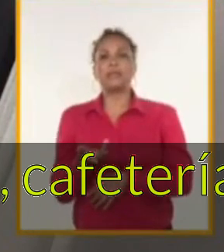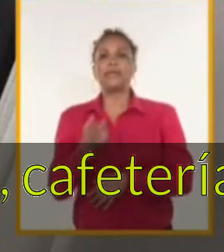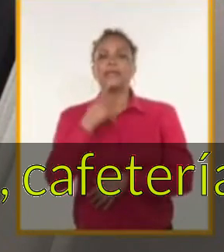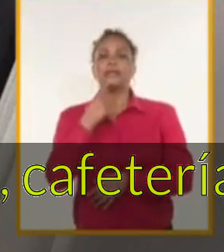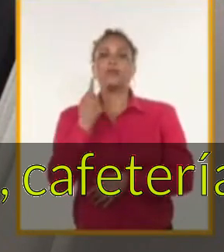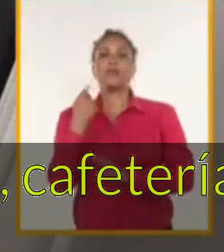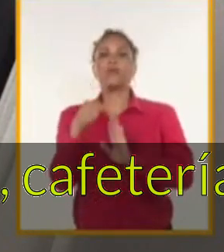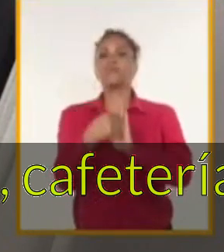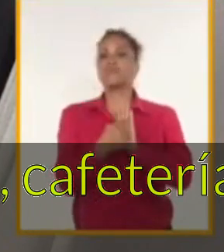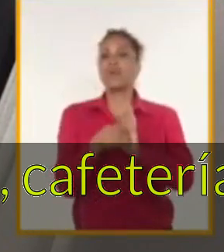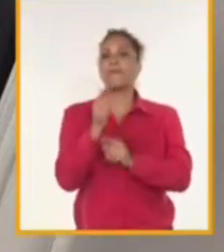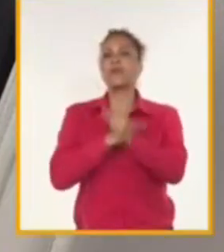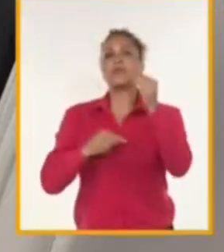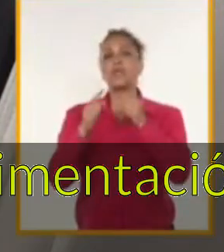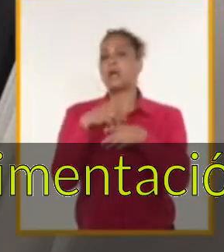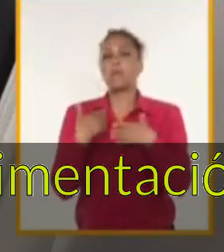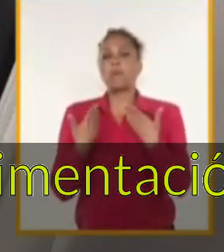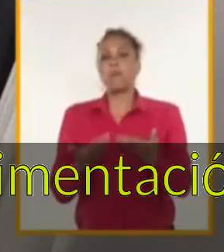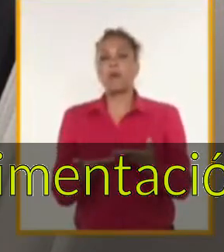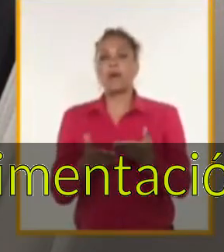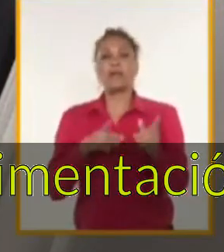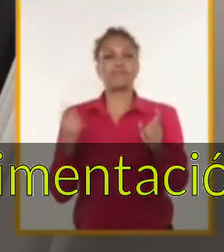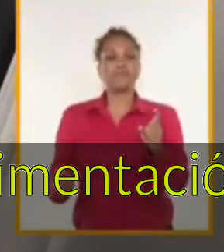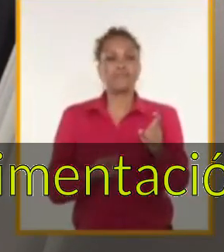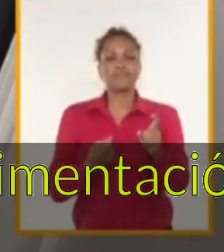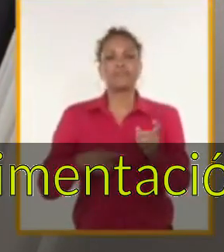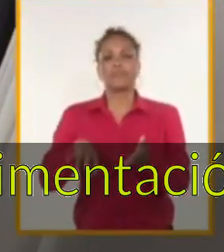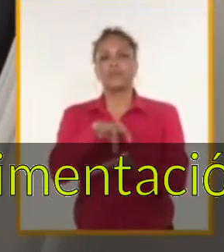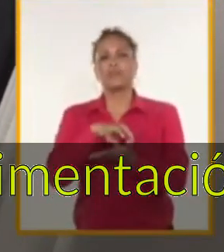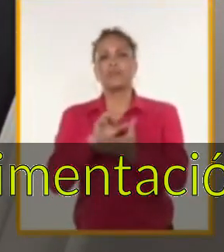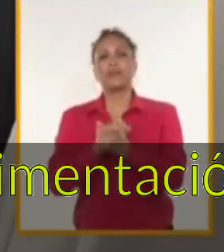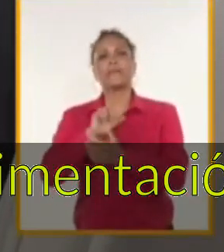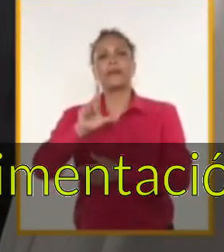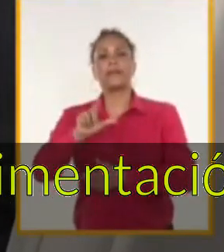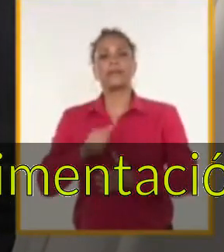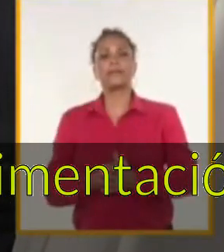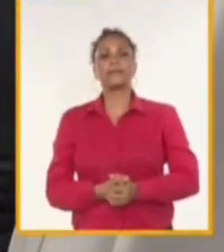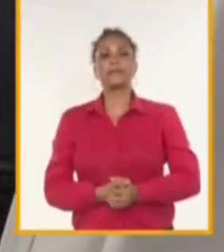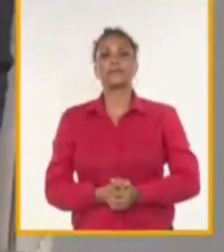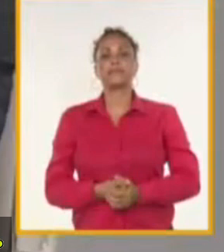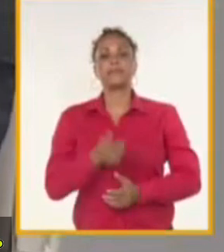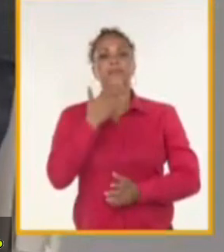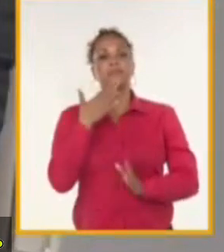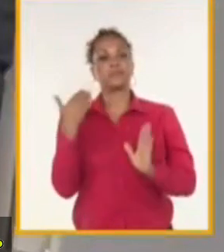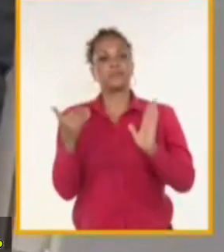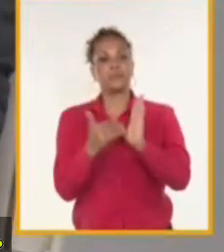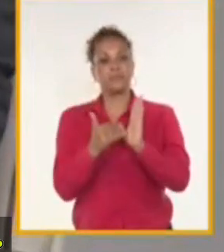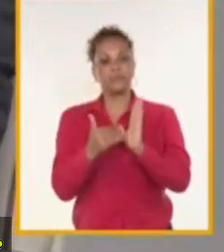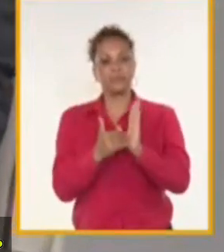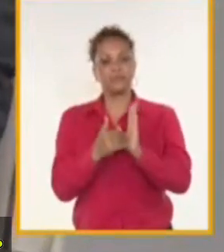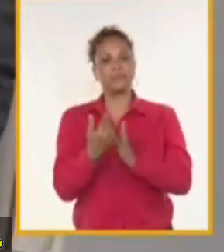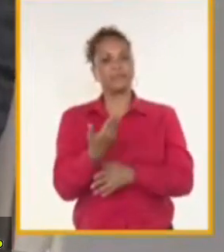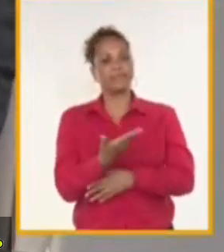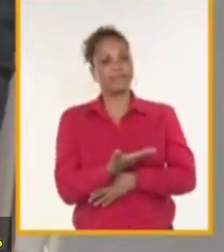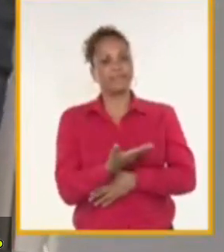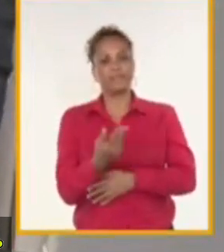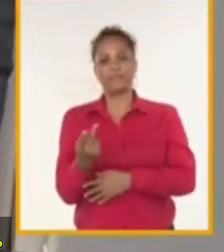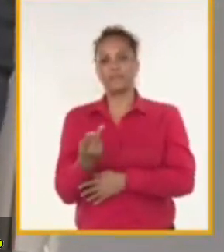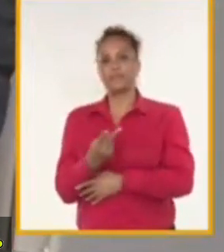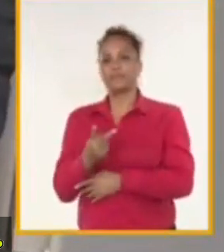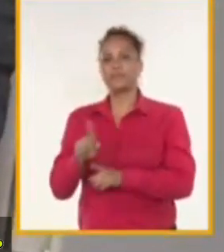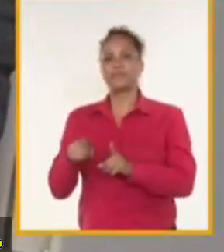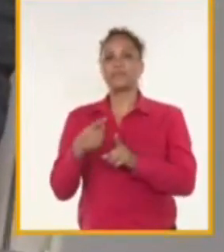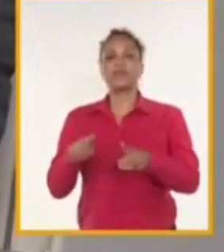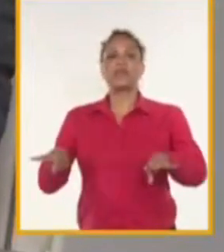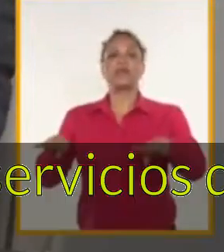las prioridades, los principales desafíos que tiene la zona en estos momentos? Bueno, muy buenas tardes para ti, Randy, para mi colega Leonardo y para todos los